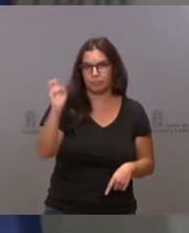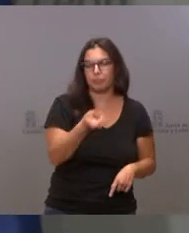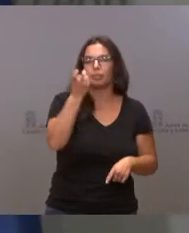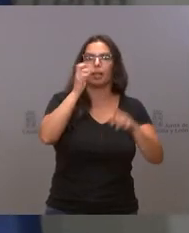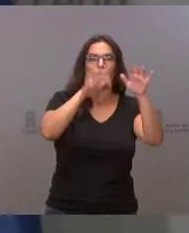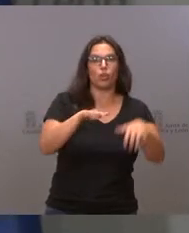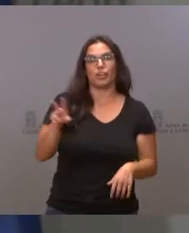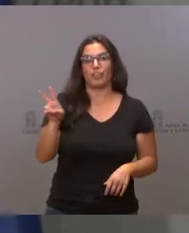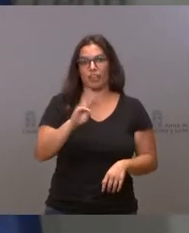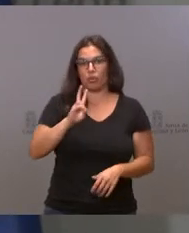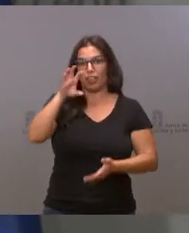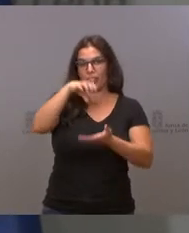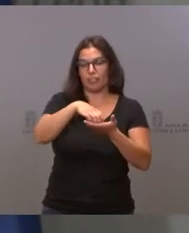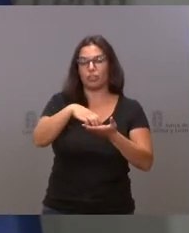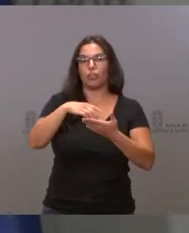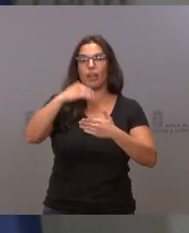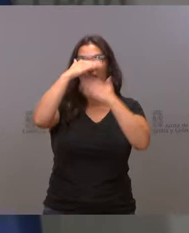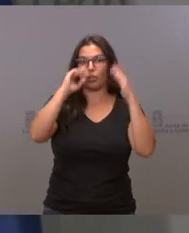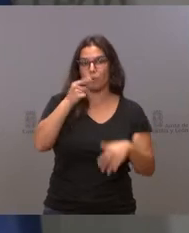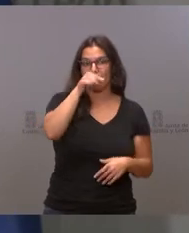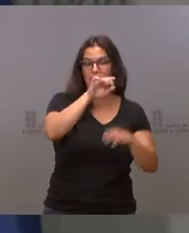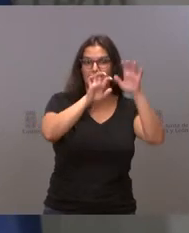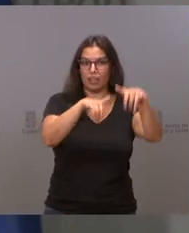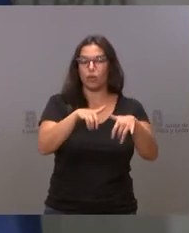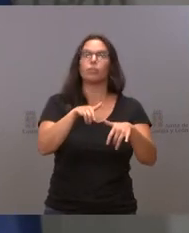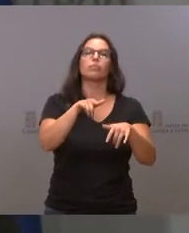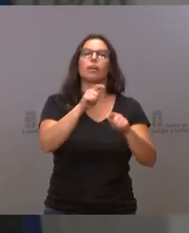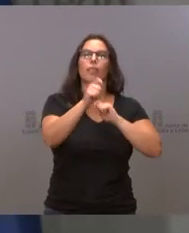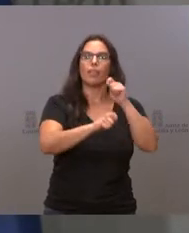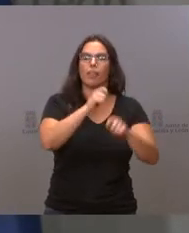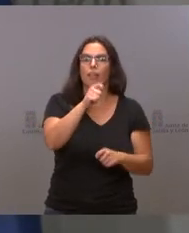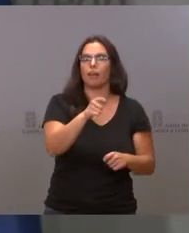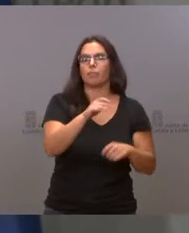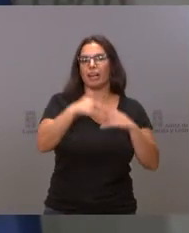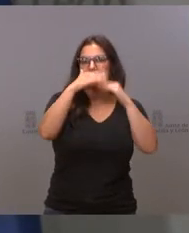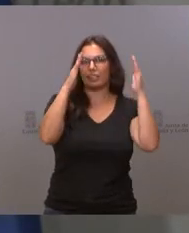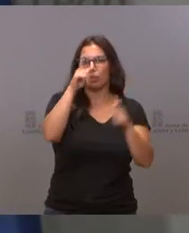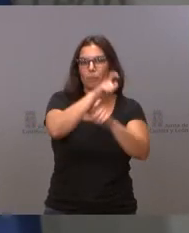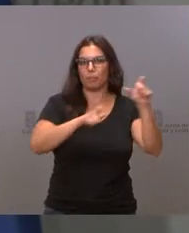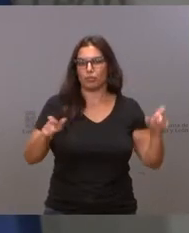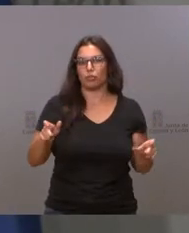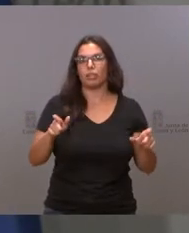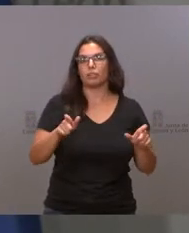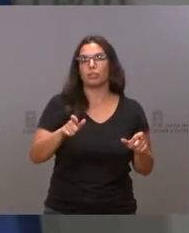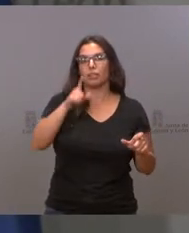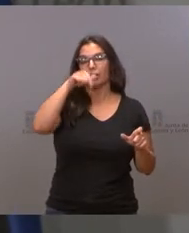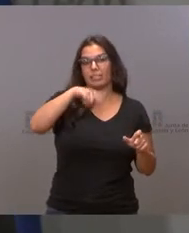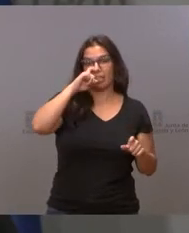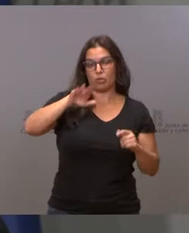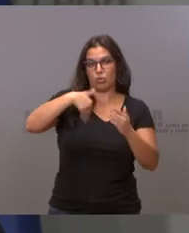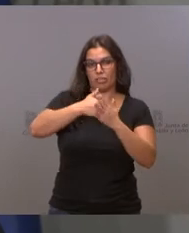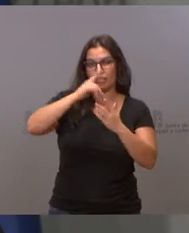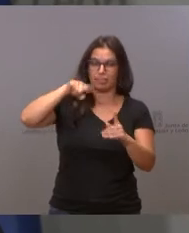de atención primaria de la provincia de León van a recibir dispositivos de punción para atender a sus pacientes durante el periodo 2021-2022